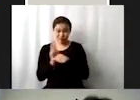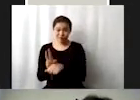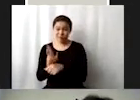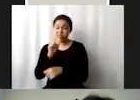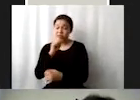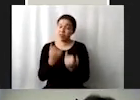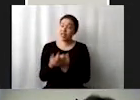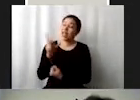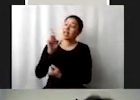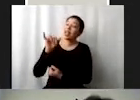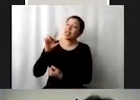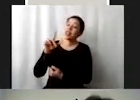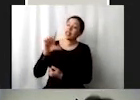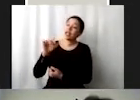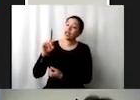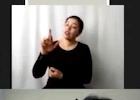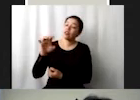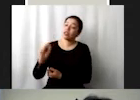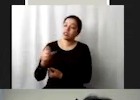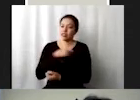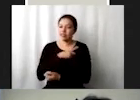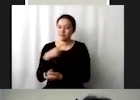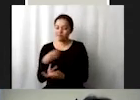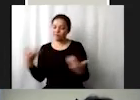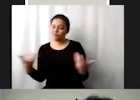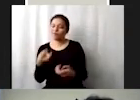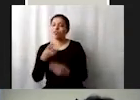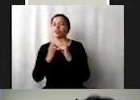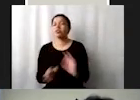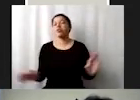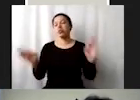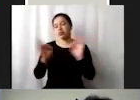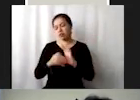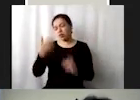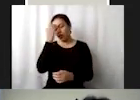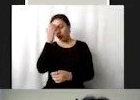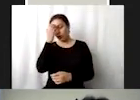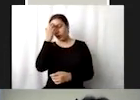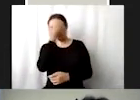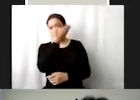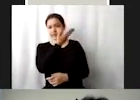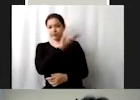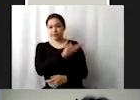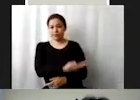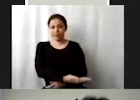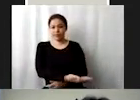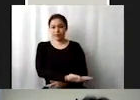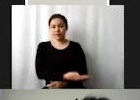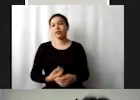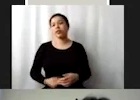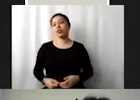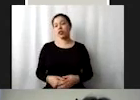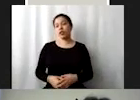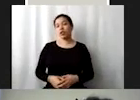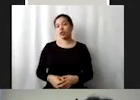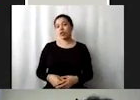indicadores entonces por eso es súper importante que ustedes también conozcan al menos en unas